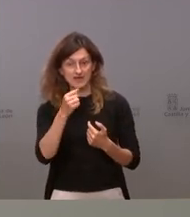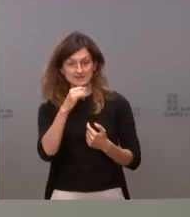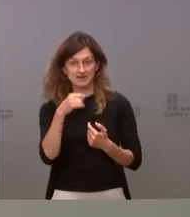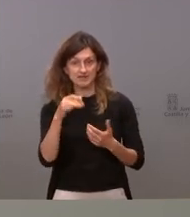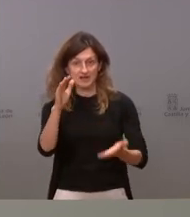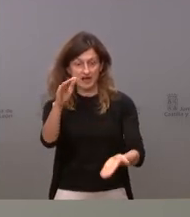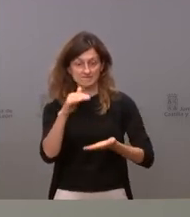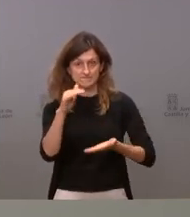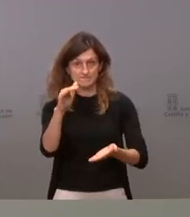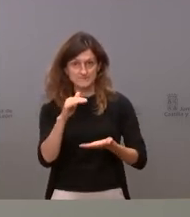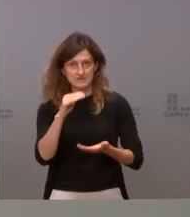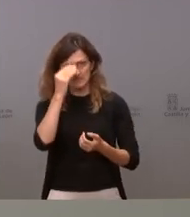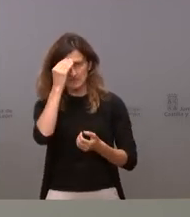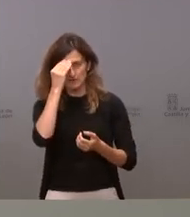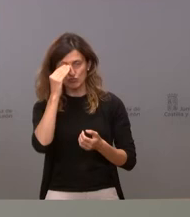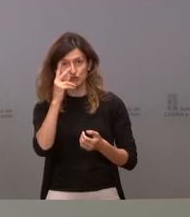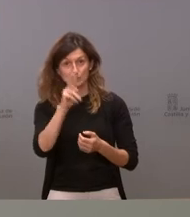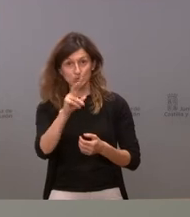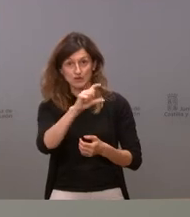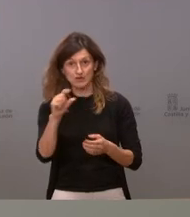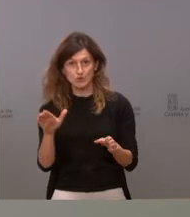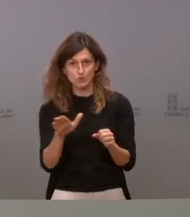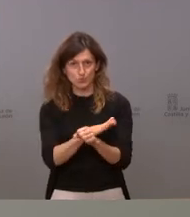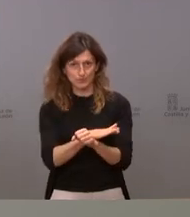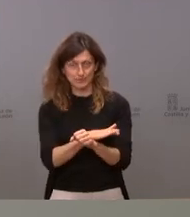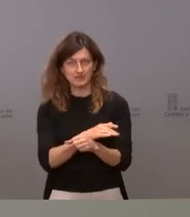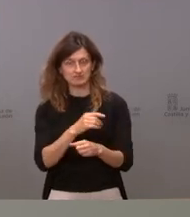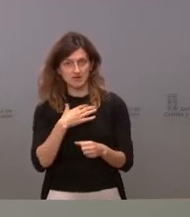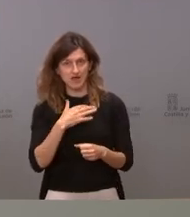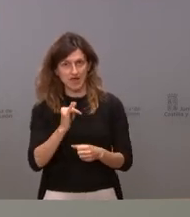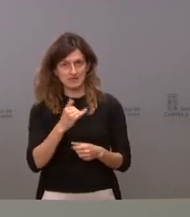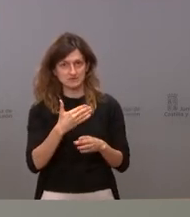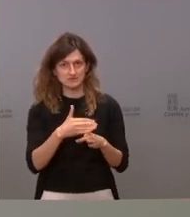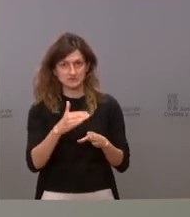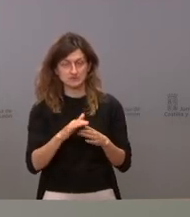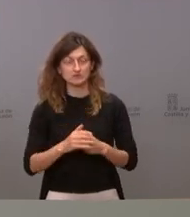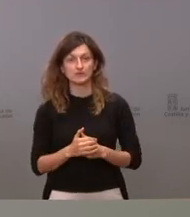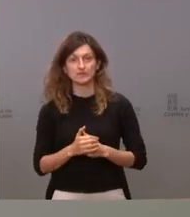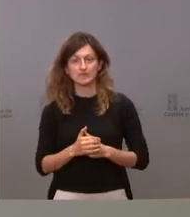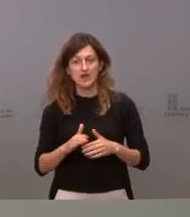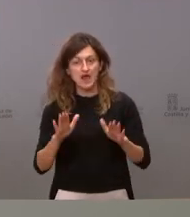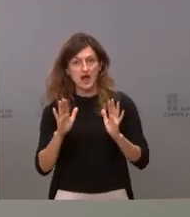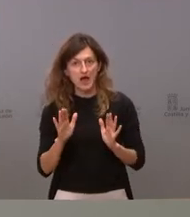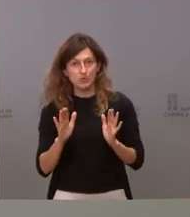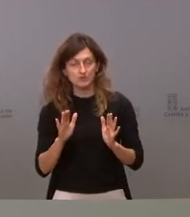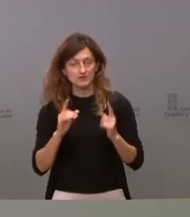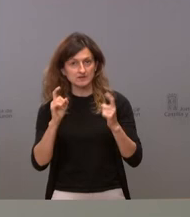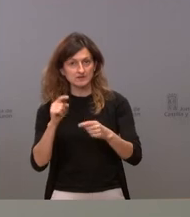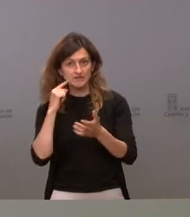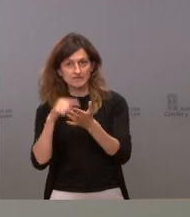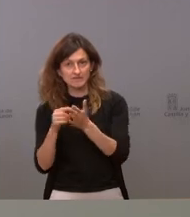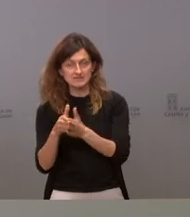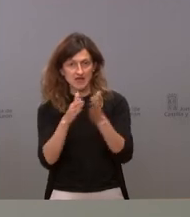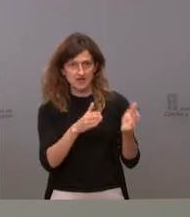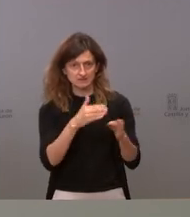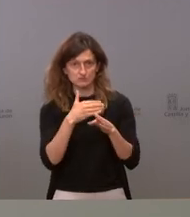vamos a poder cubrir esas segundas dosis y vamos a tenerlas disponibles para hacerlo aunque adelantemos las fechas de las segundas